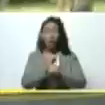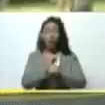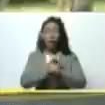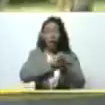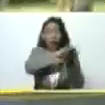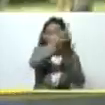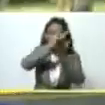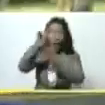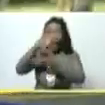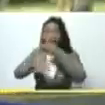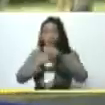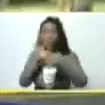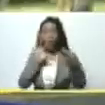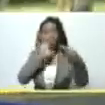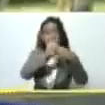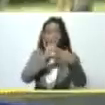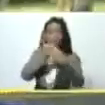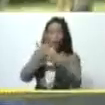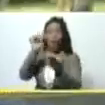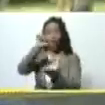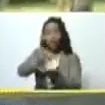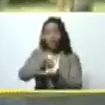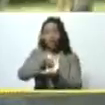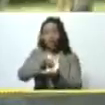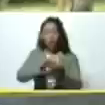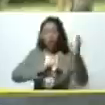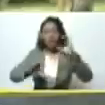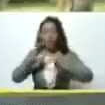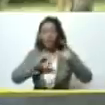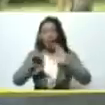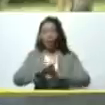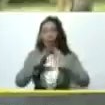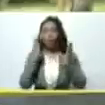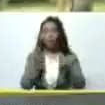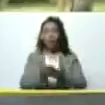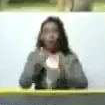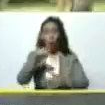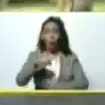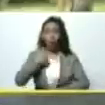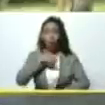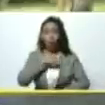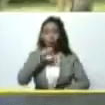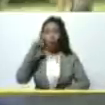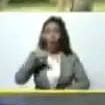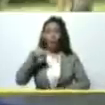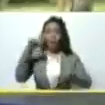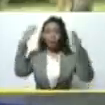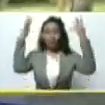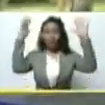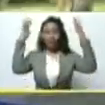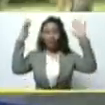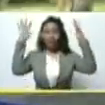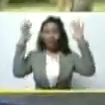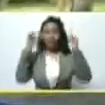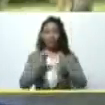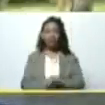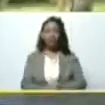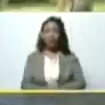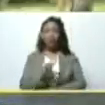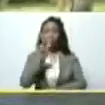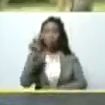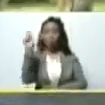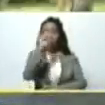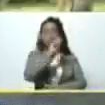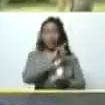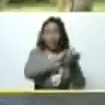hicimos articulamos con todos los centros científicos del mundo hoy estamos celebrando los dos meses de